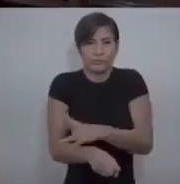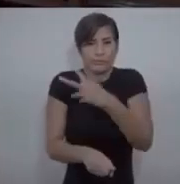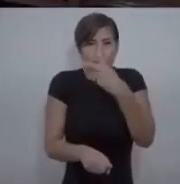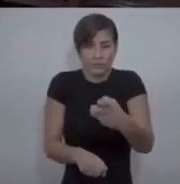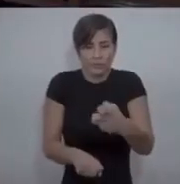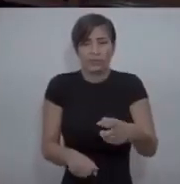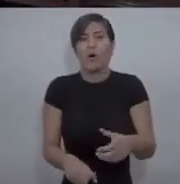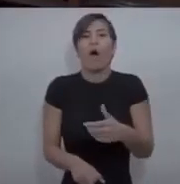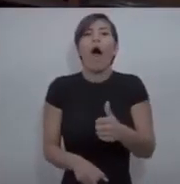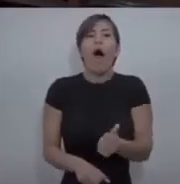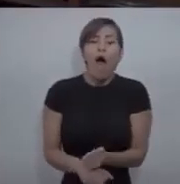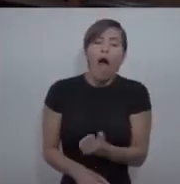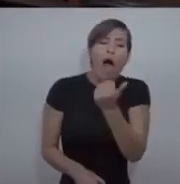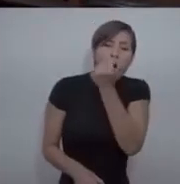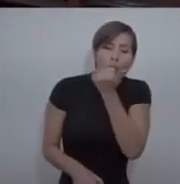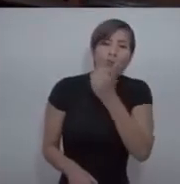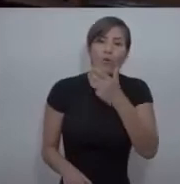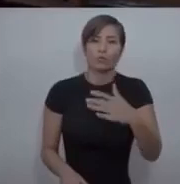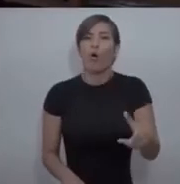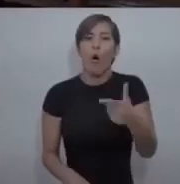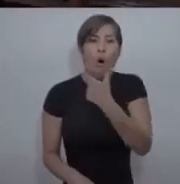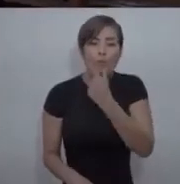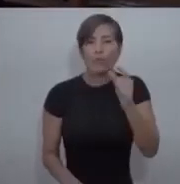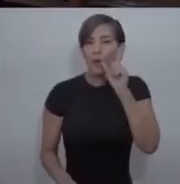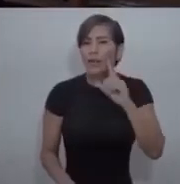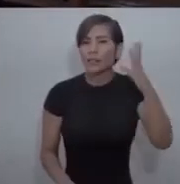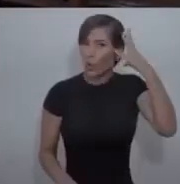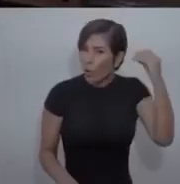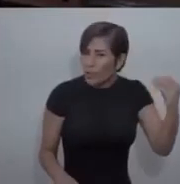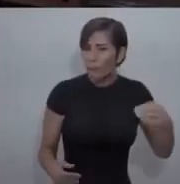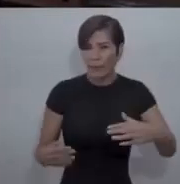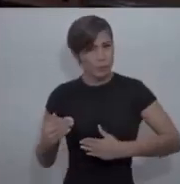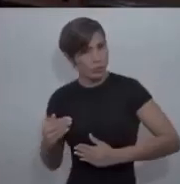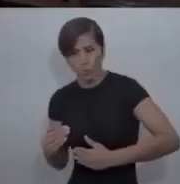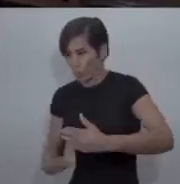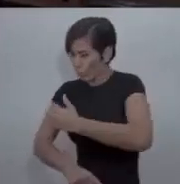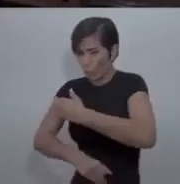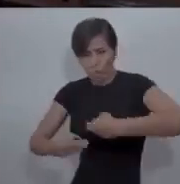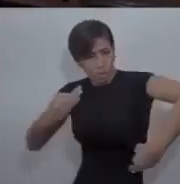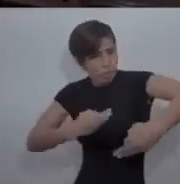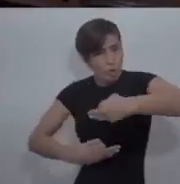Quiero que las y los estudiantes colimenses de todos los niveles, así como sus familias, estén protegidas.